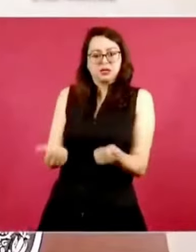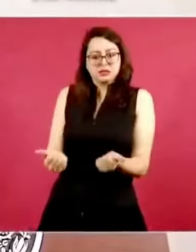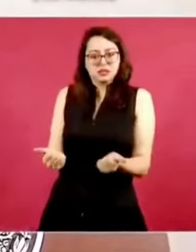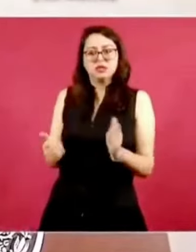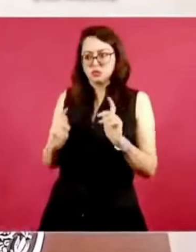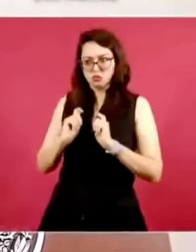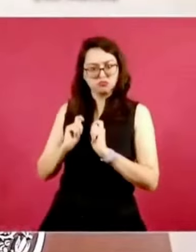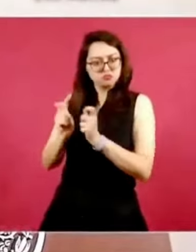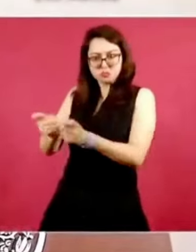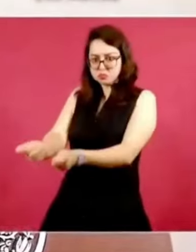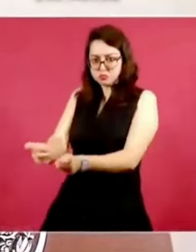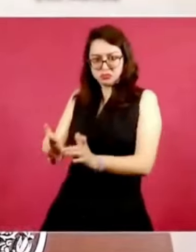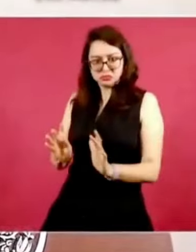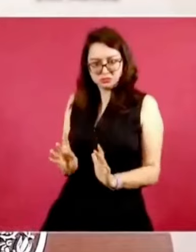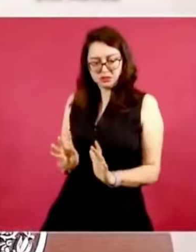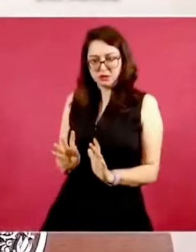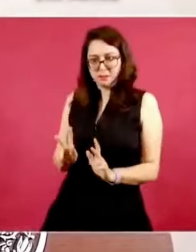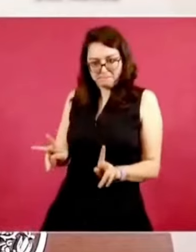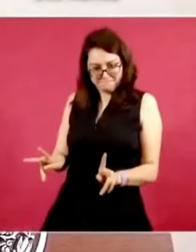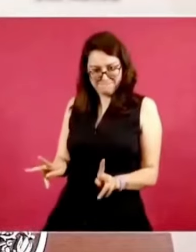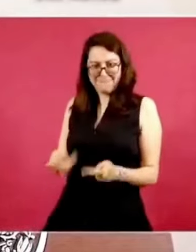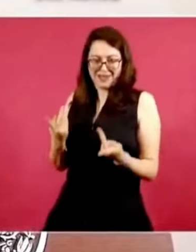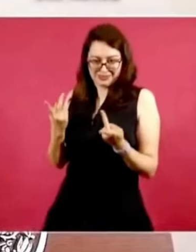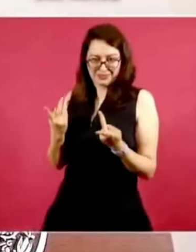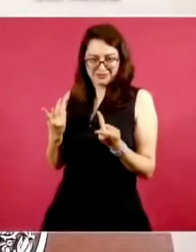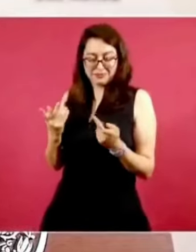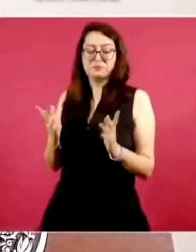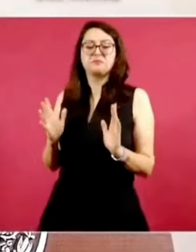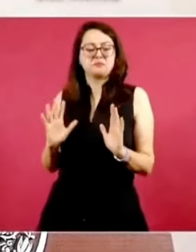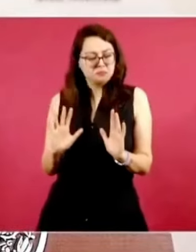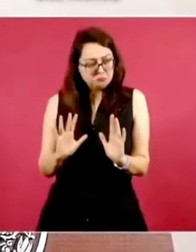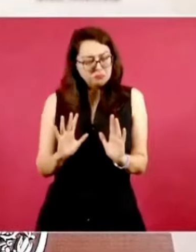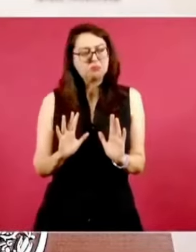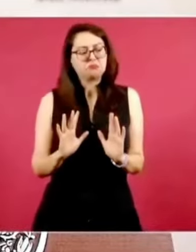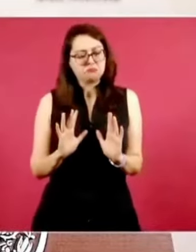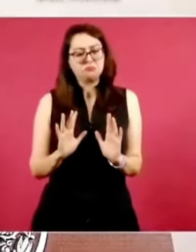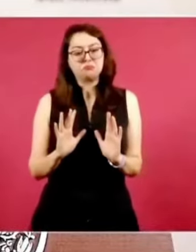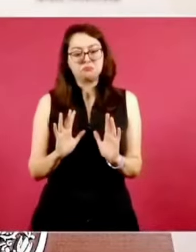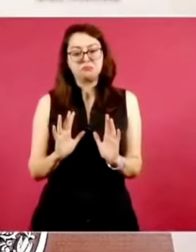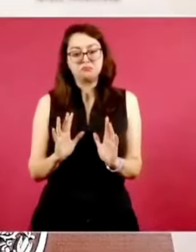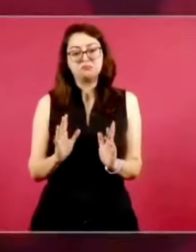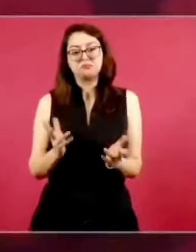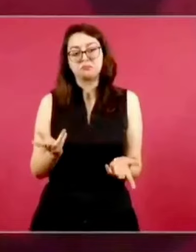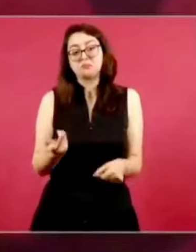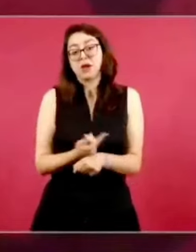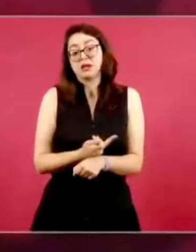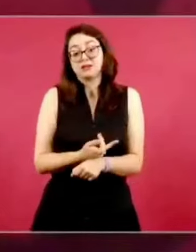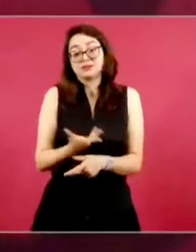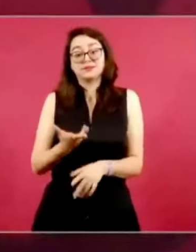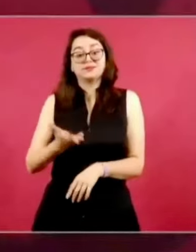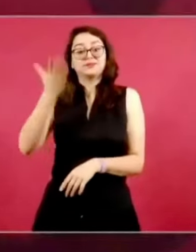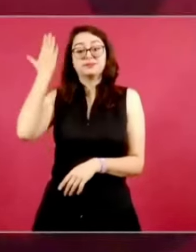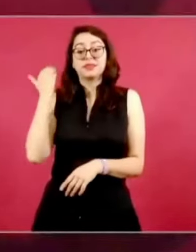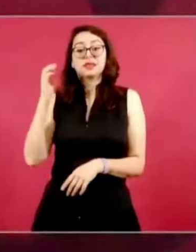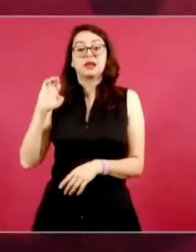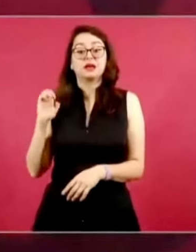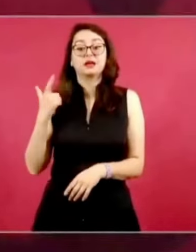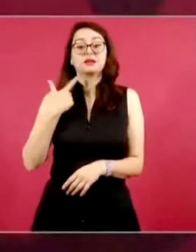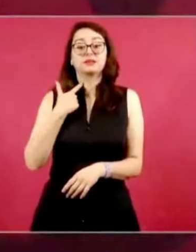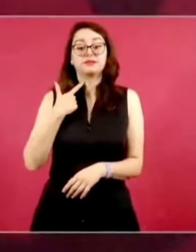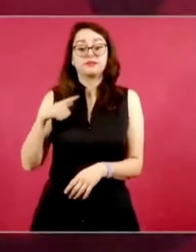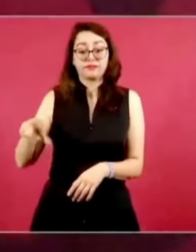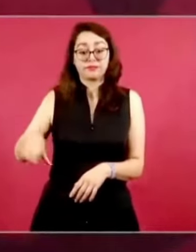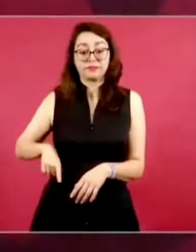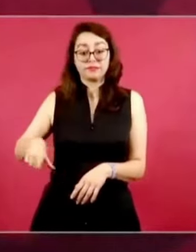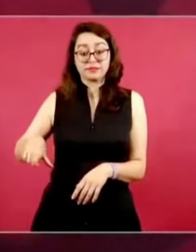irresponsable, y yo